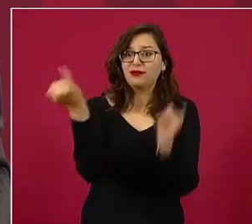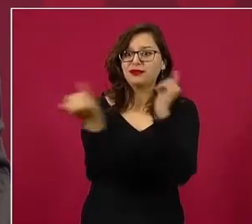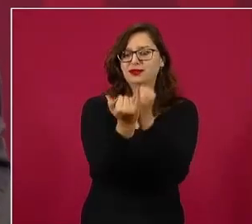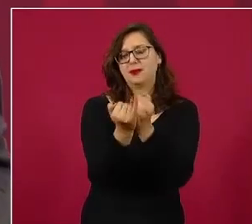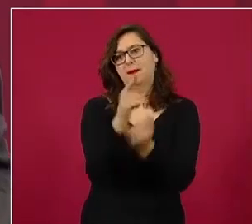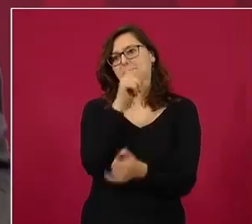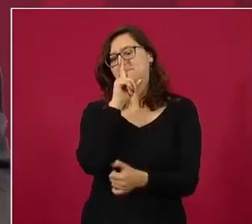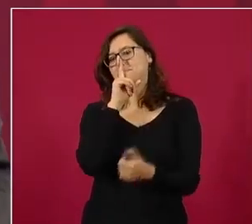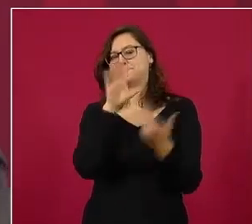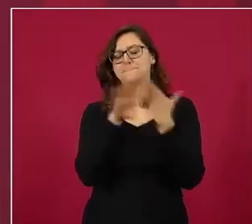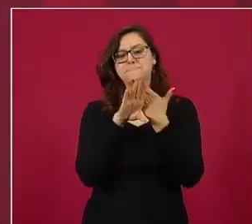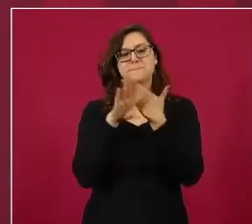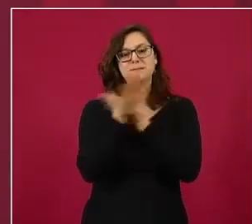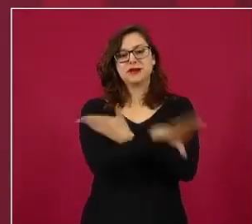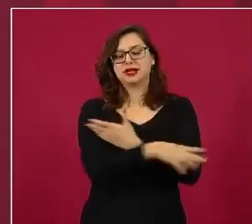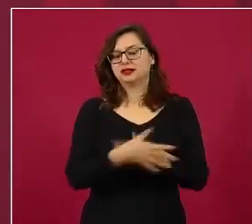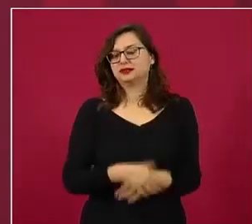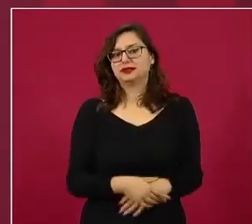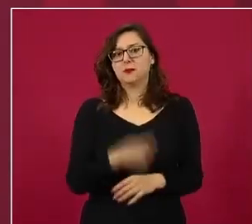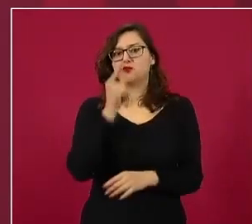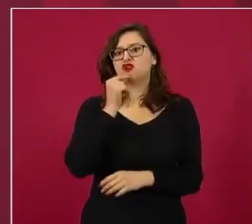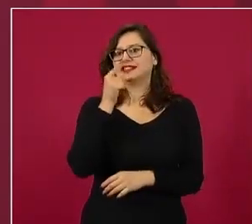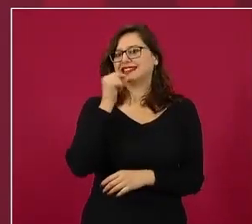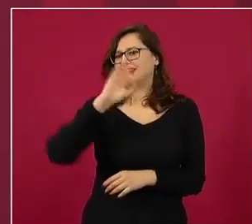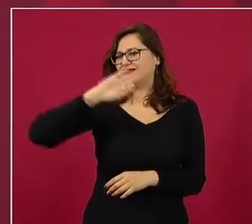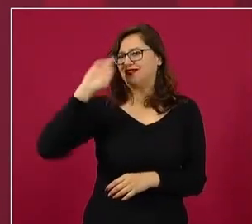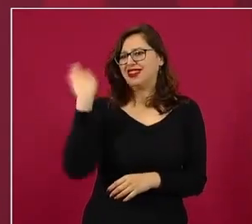y se echó a perder por completo.